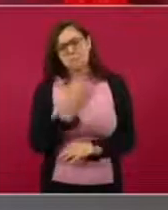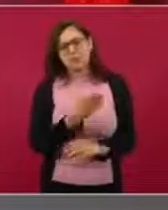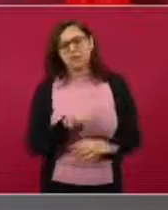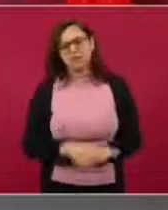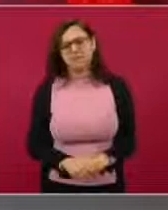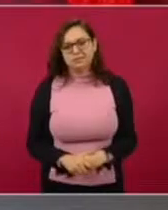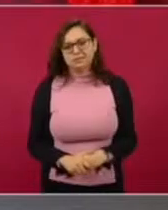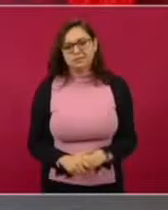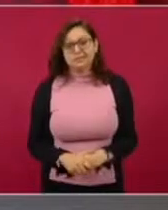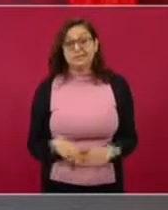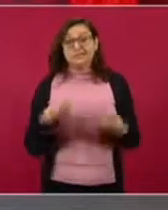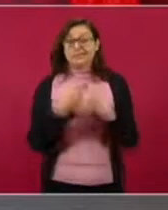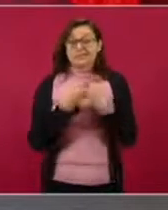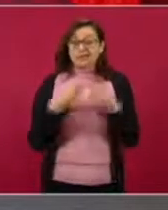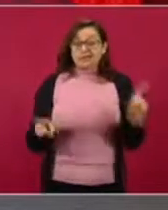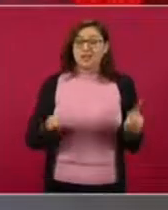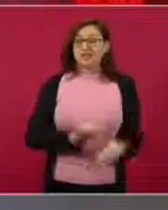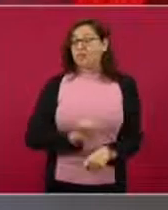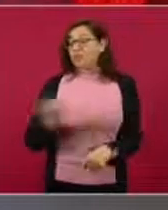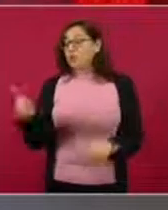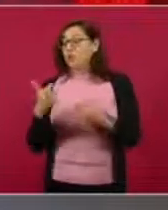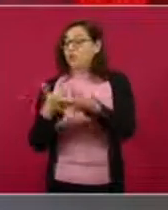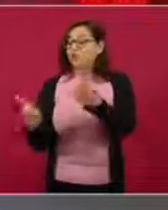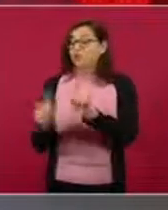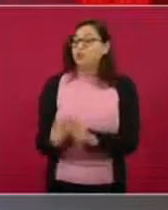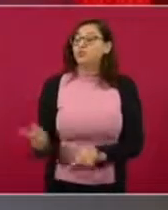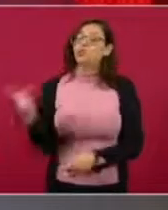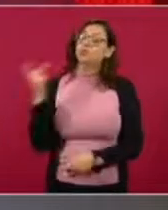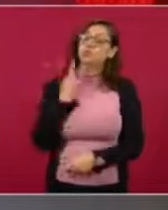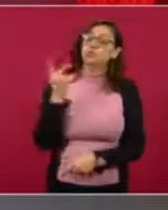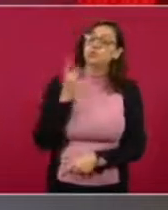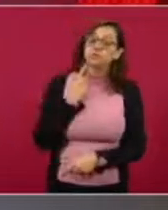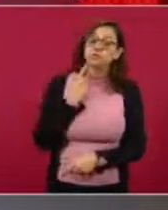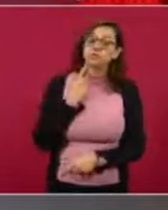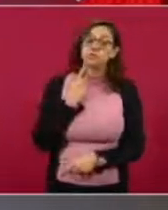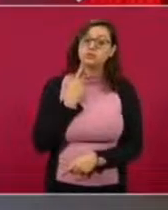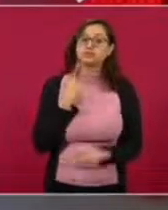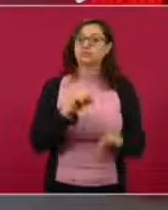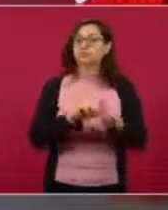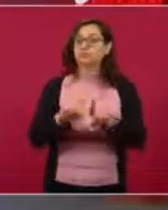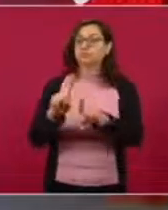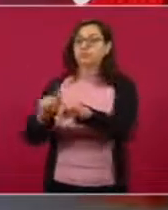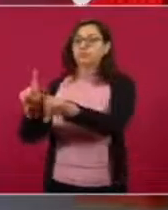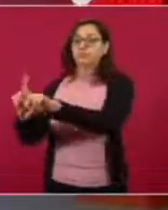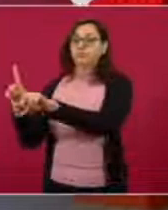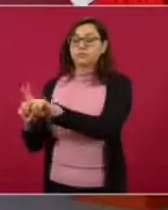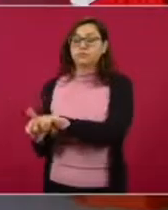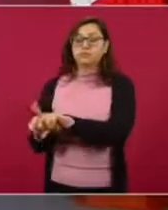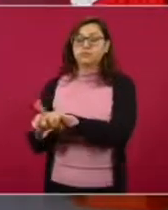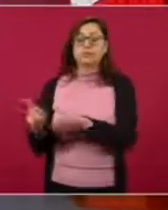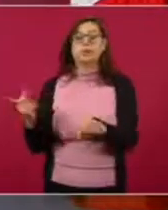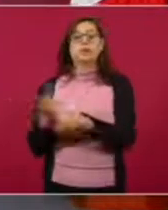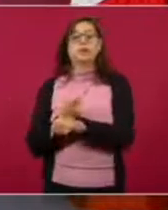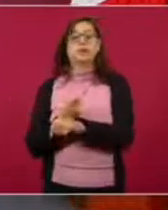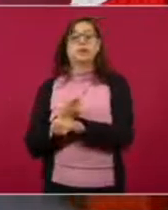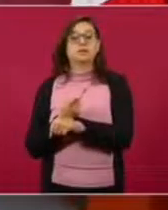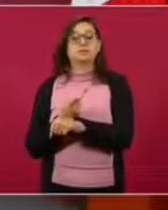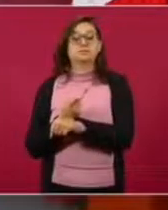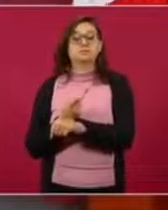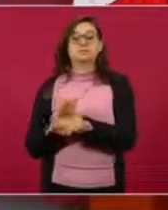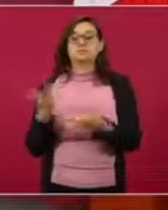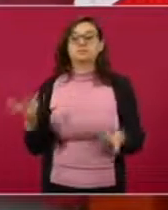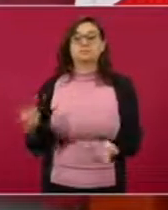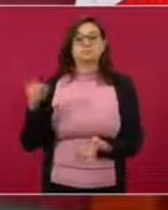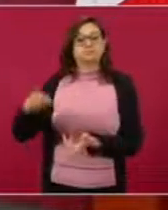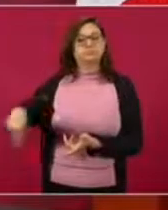que, como decía Monsiváis, su verdadera